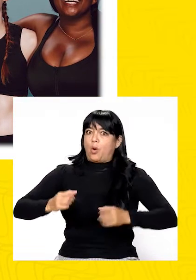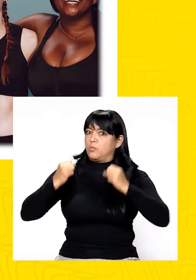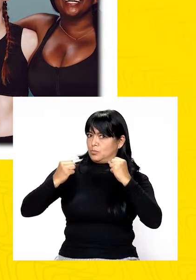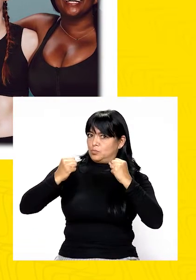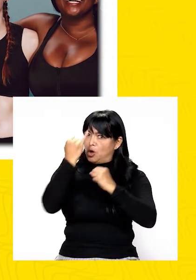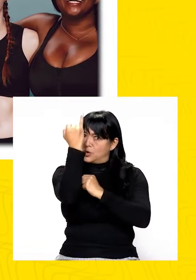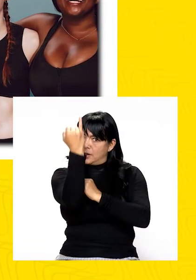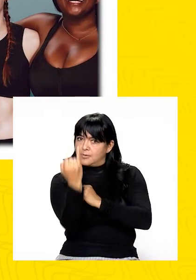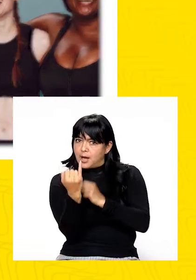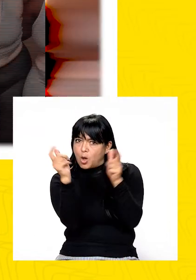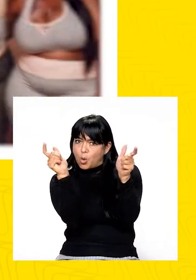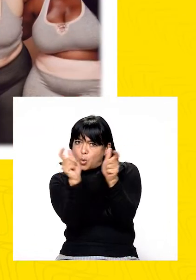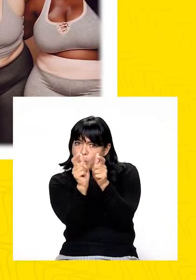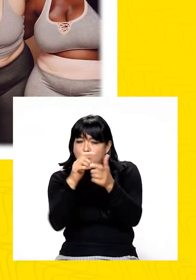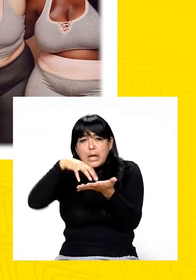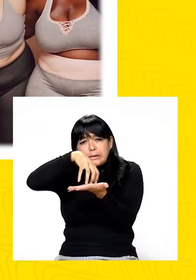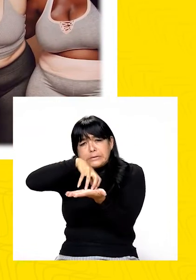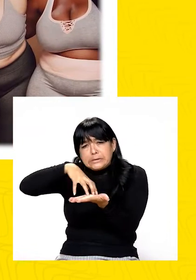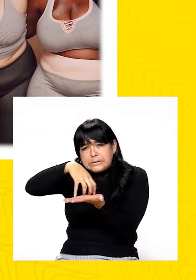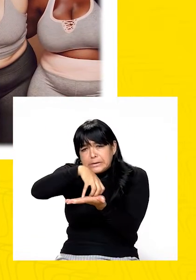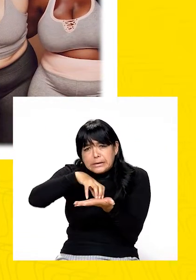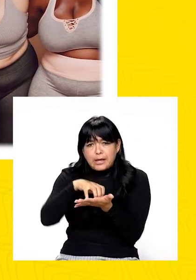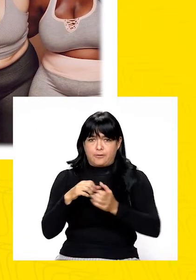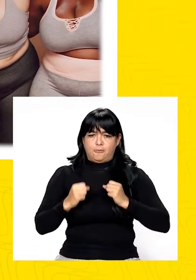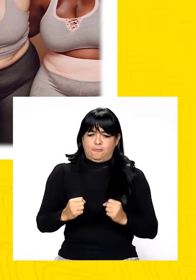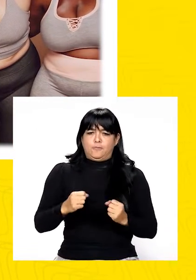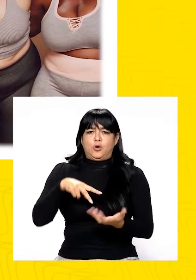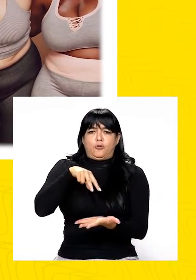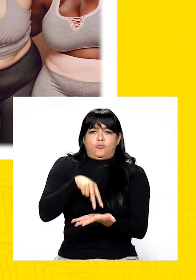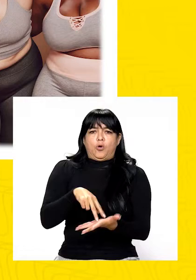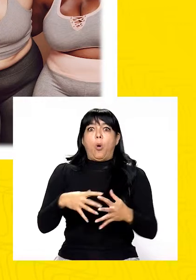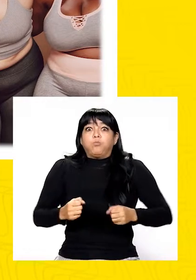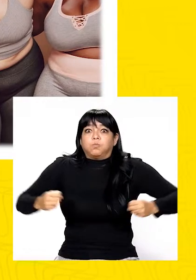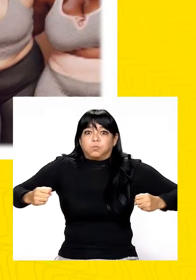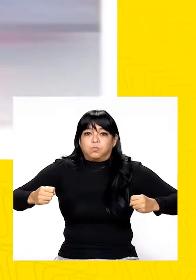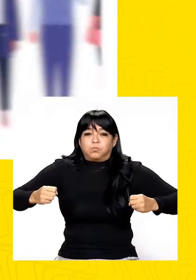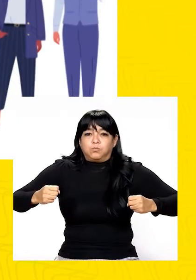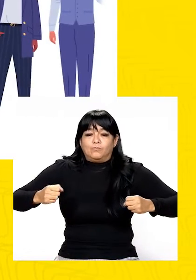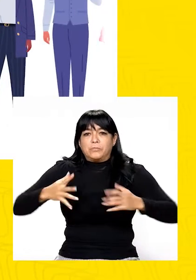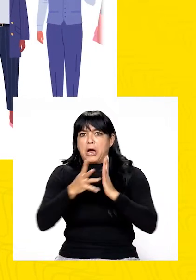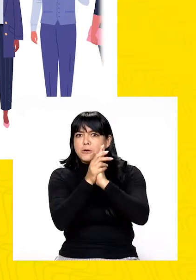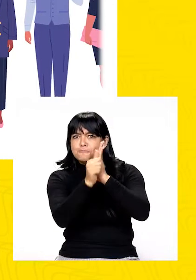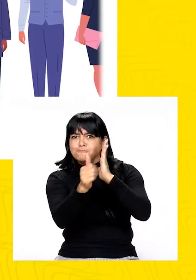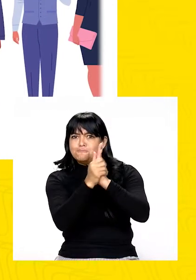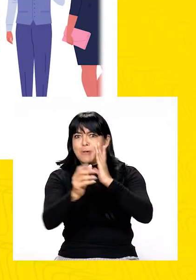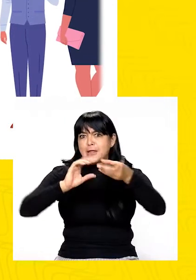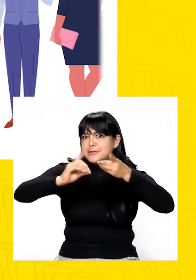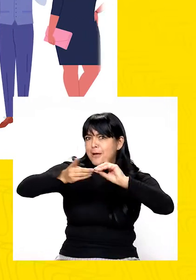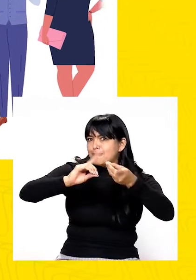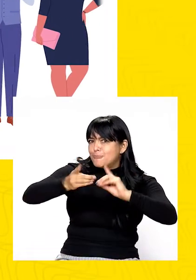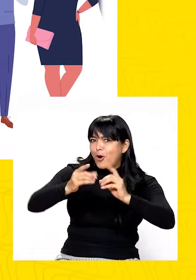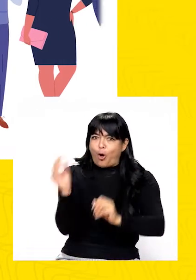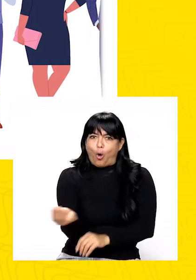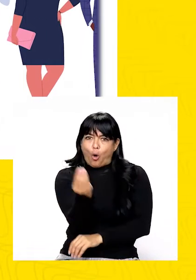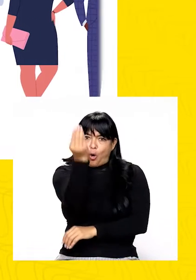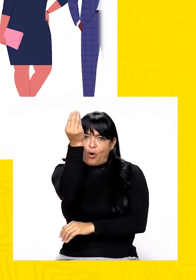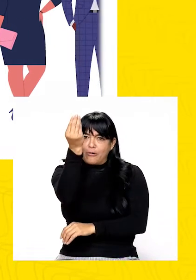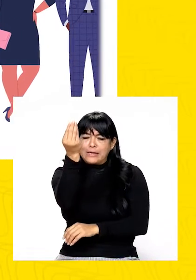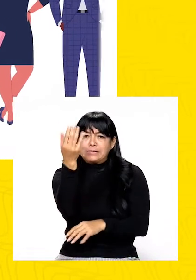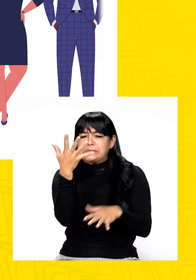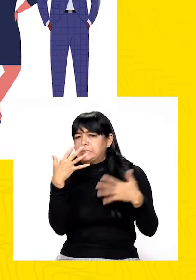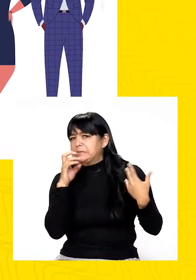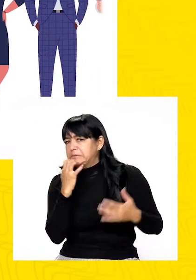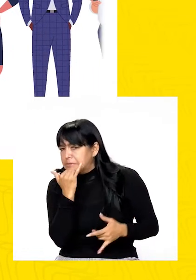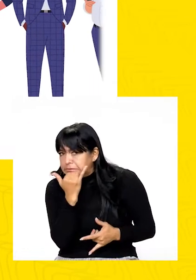esbelto, delgado, débil, firme, fuerte, gordo, ágil, deportivo, joven,